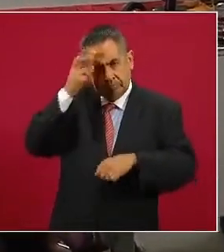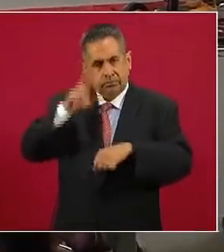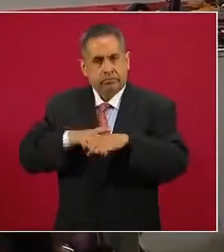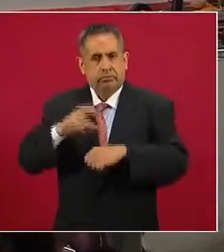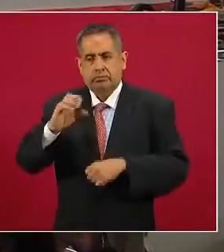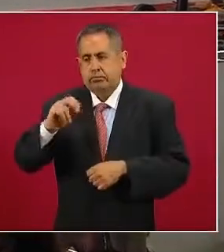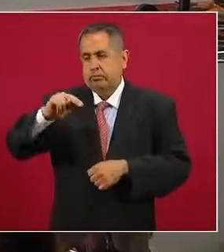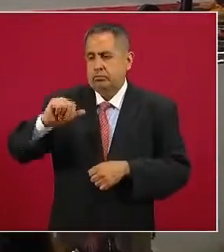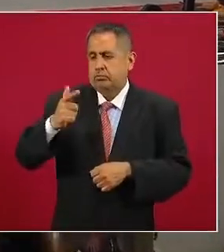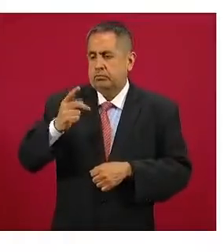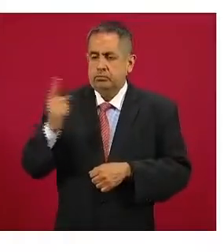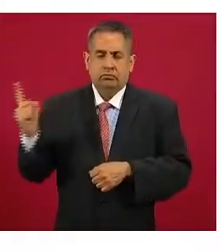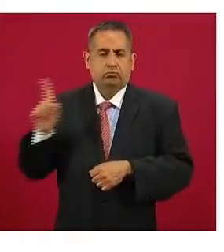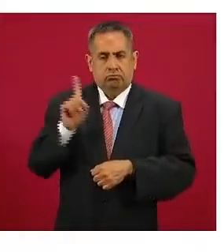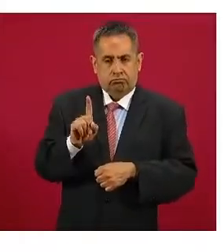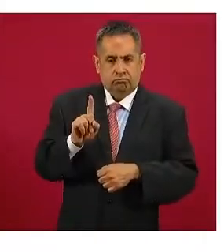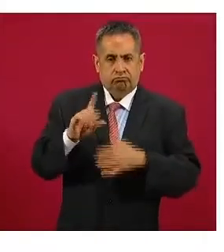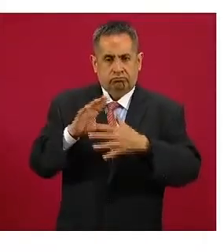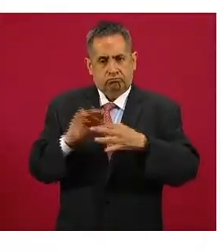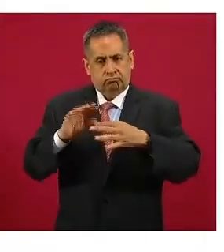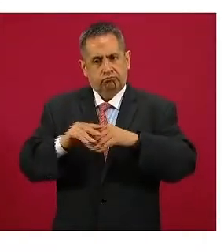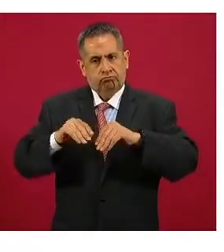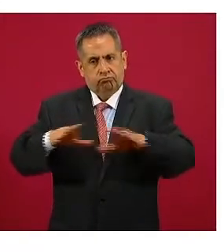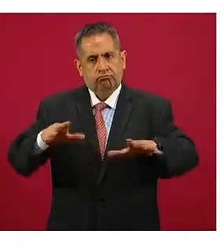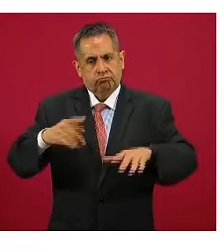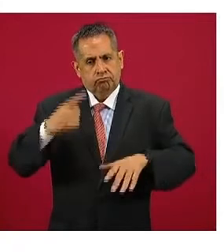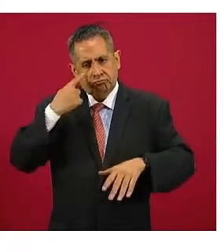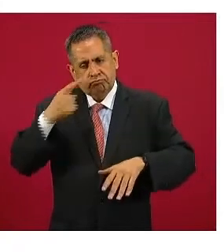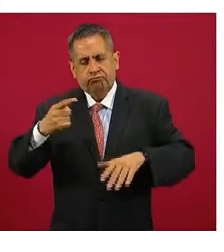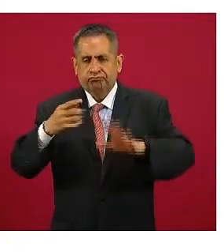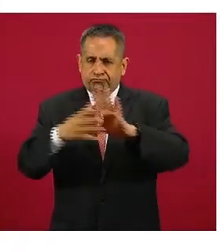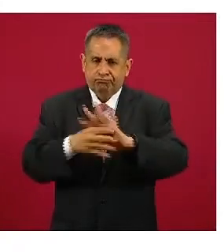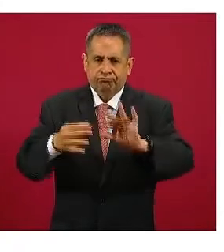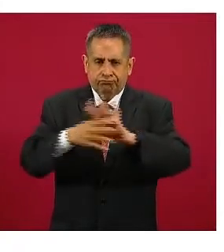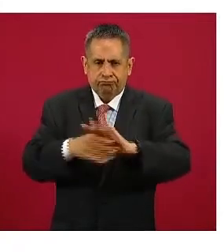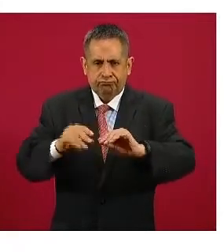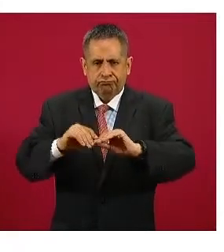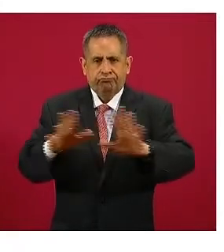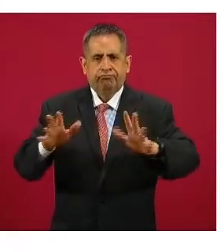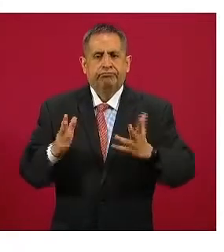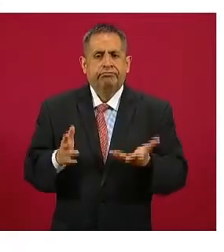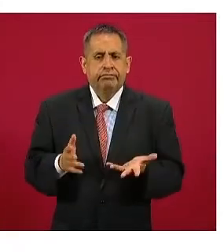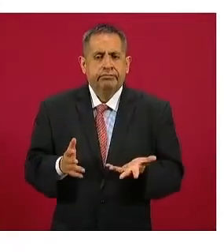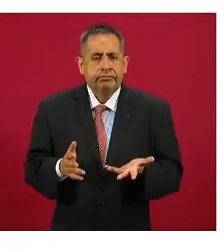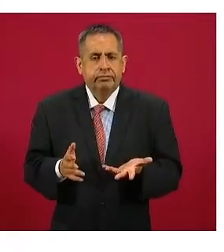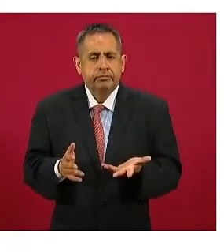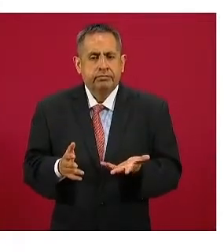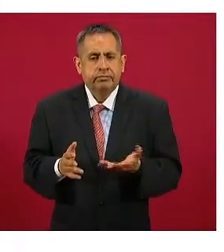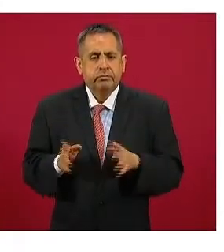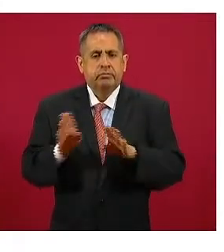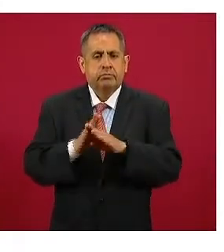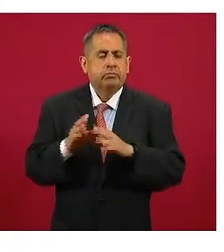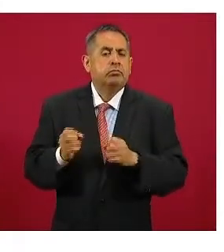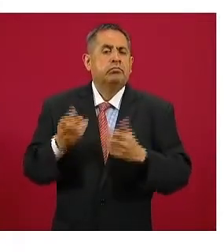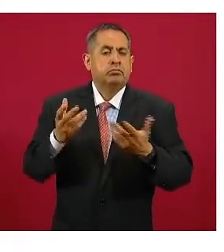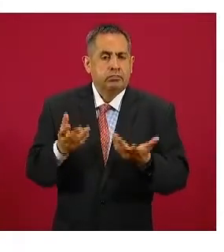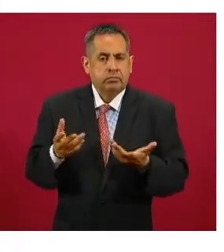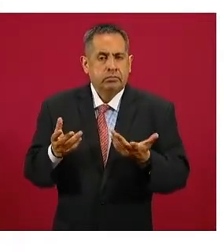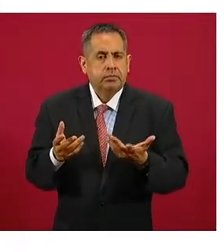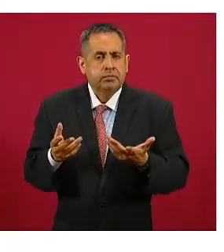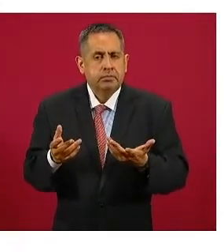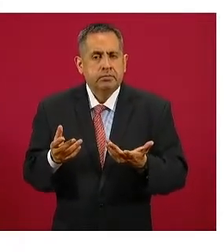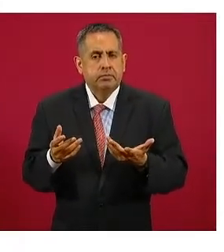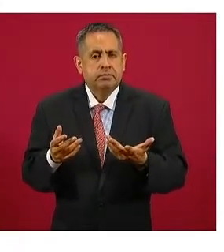de Conagua que venga para que les explique este cuánto